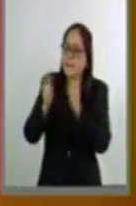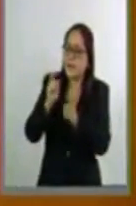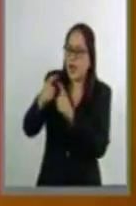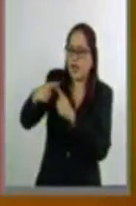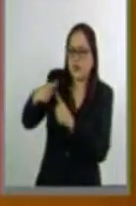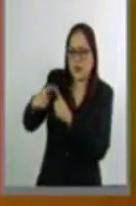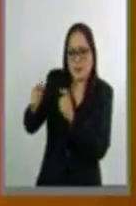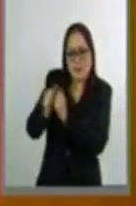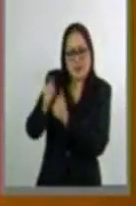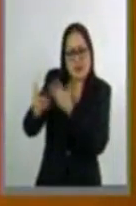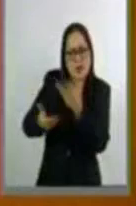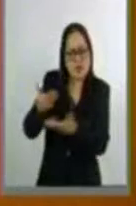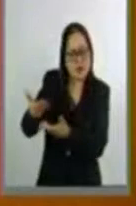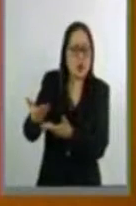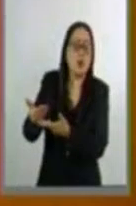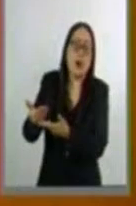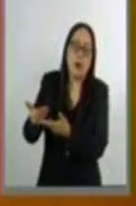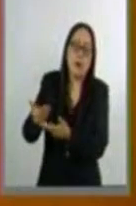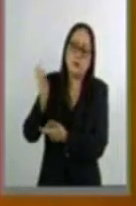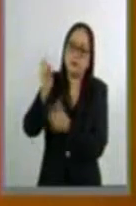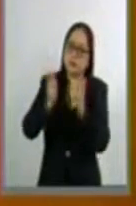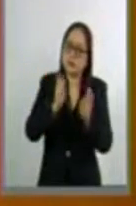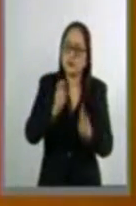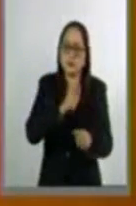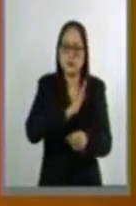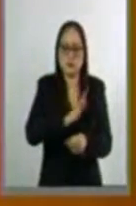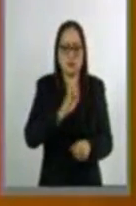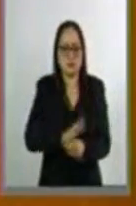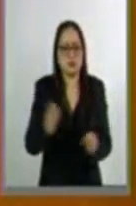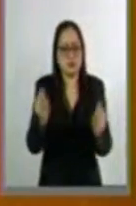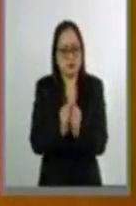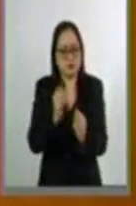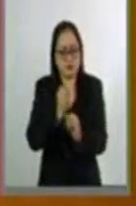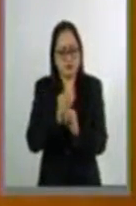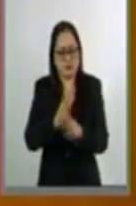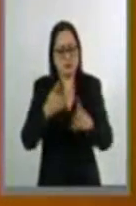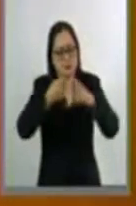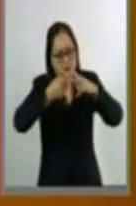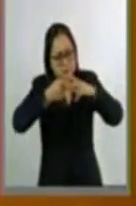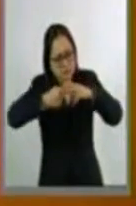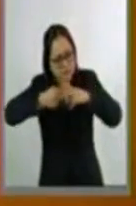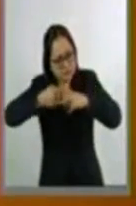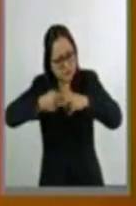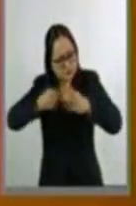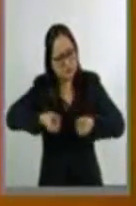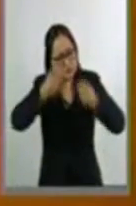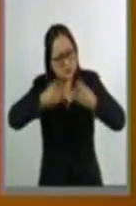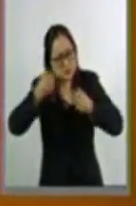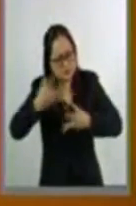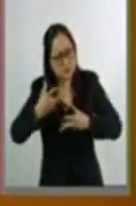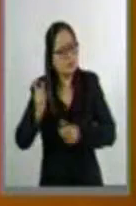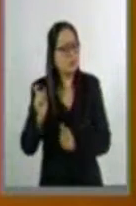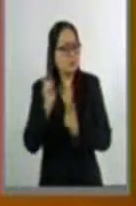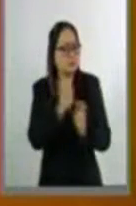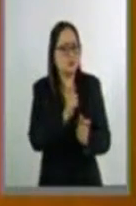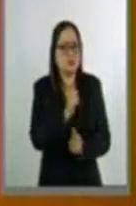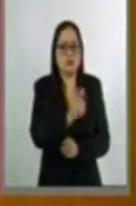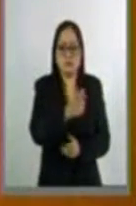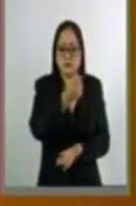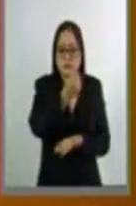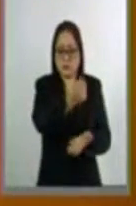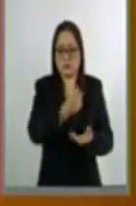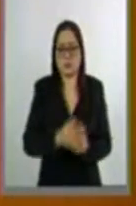elección, de acuerdo a los tabuladores que se definen al respecto. Con ello,